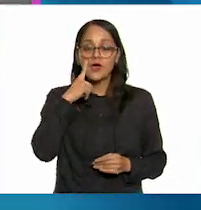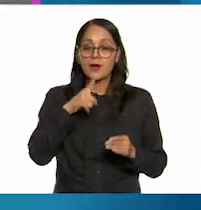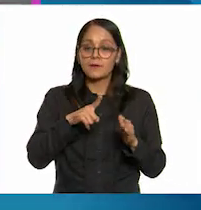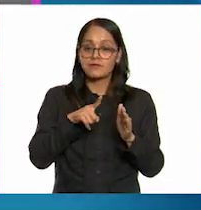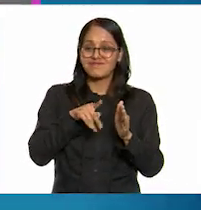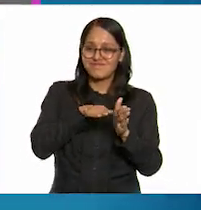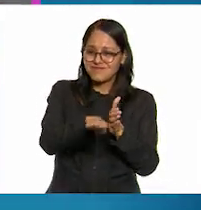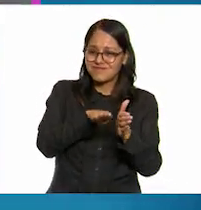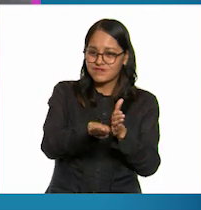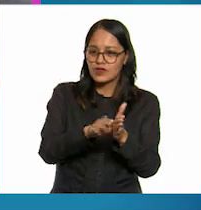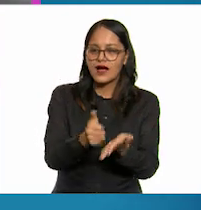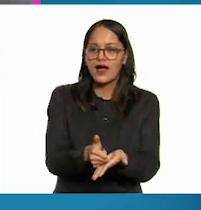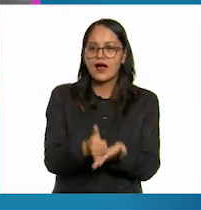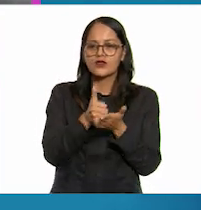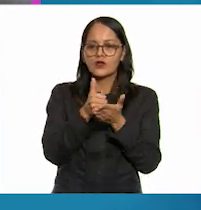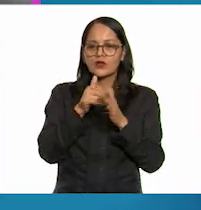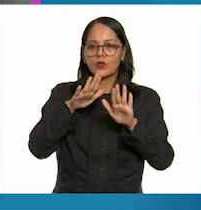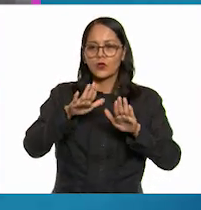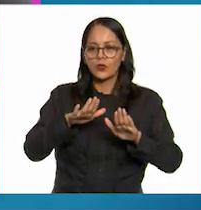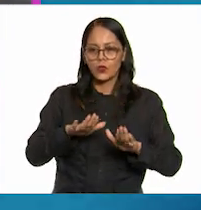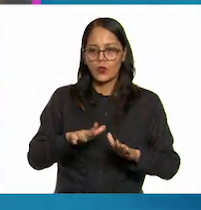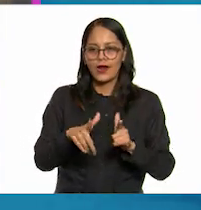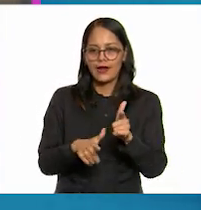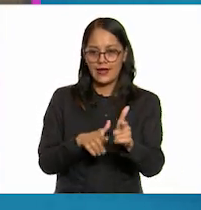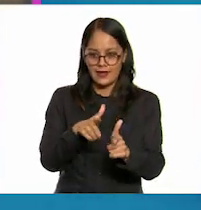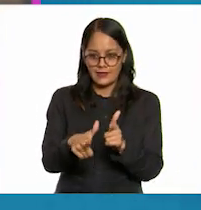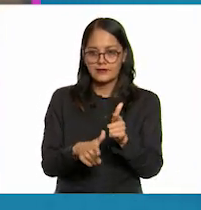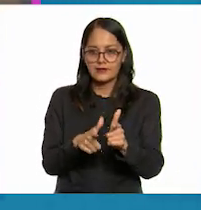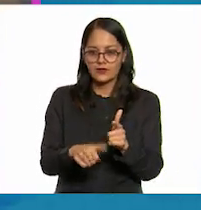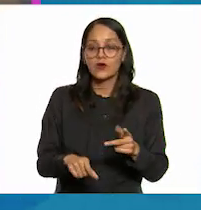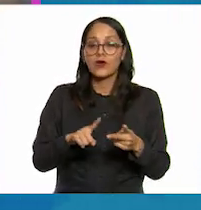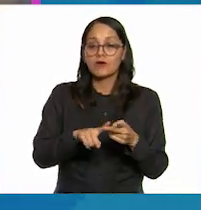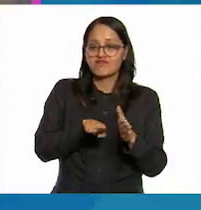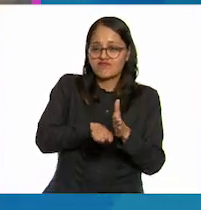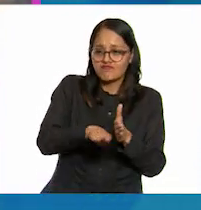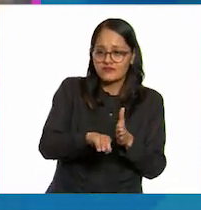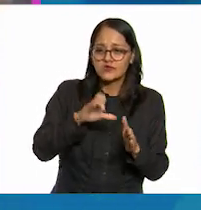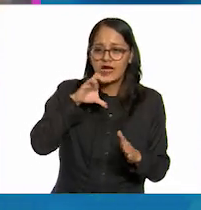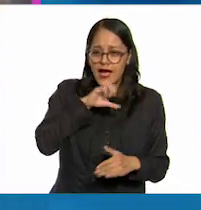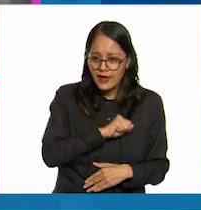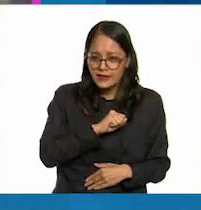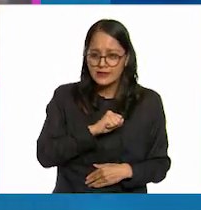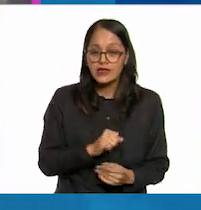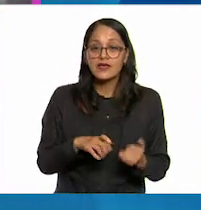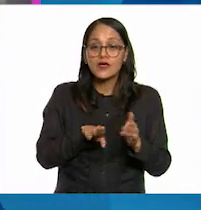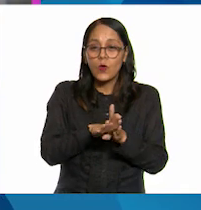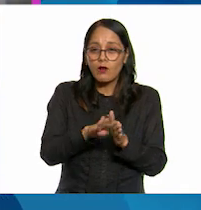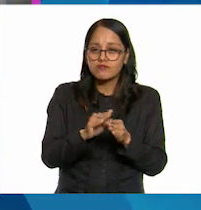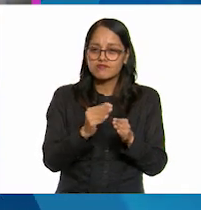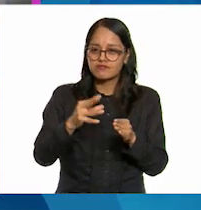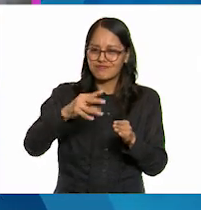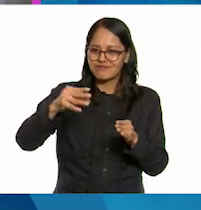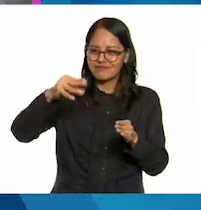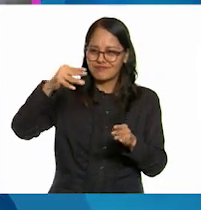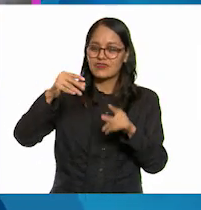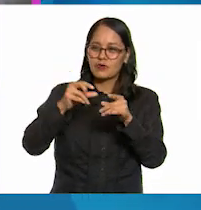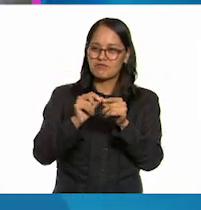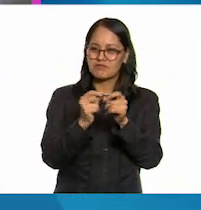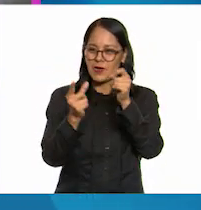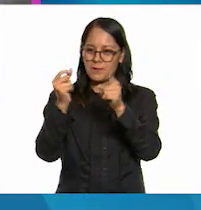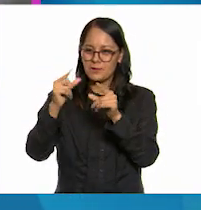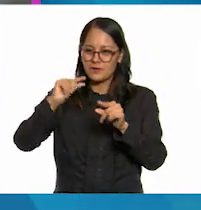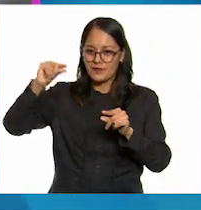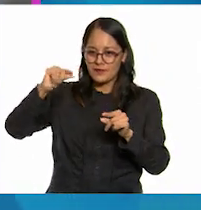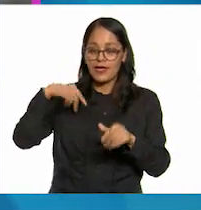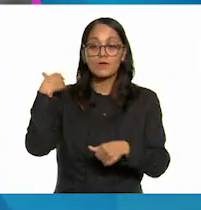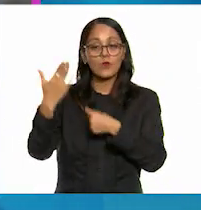velocidad el calentamiento el desgaste las chispas y un fenómeno que empezaremos a estudiar